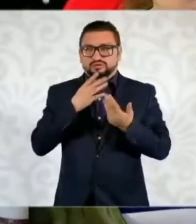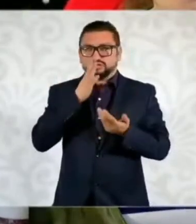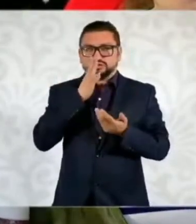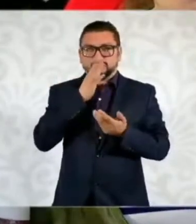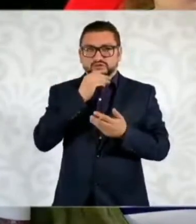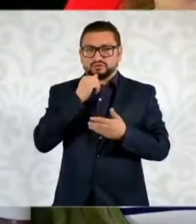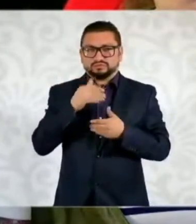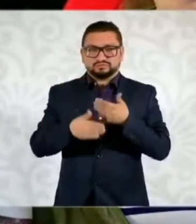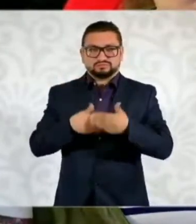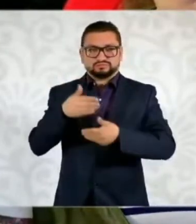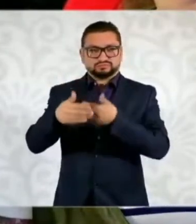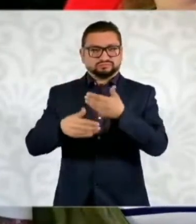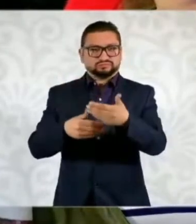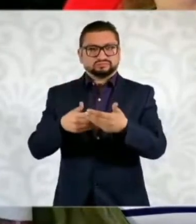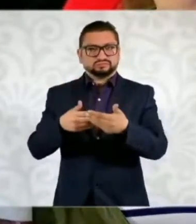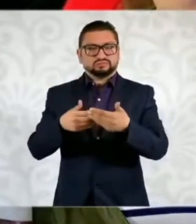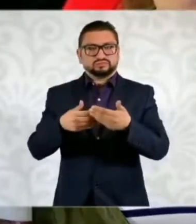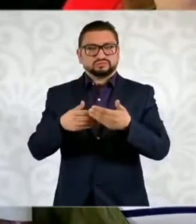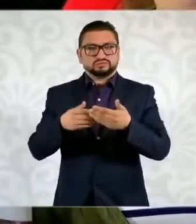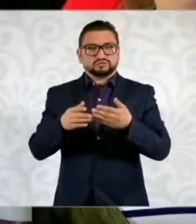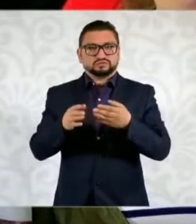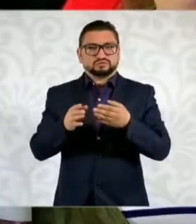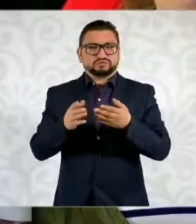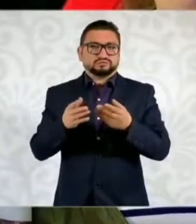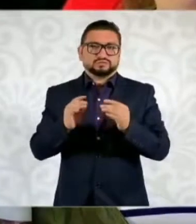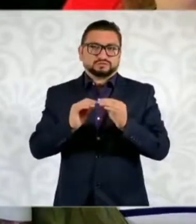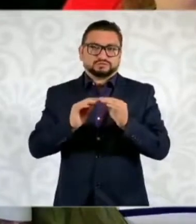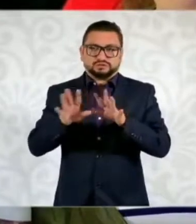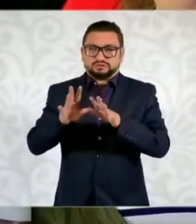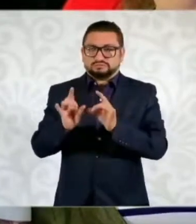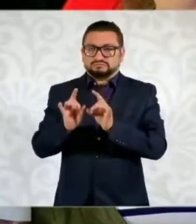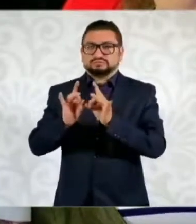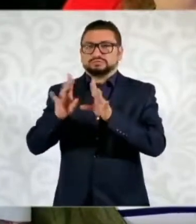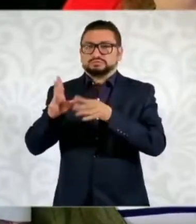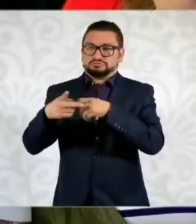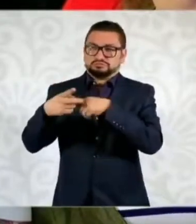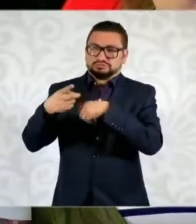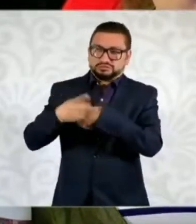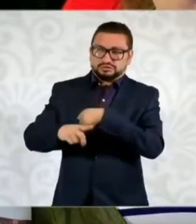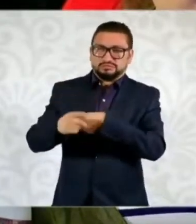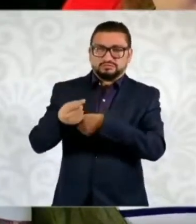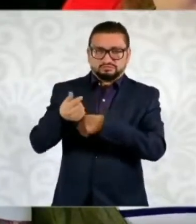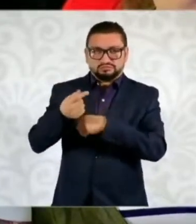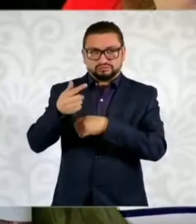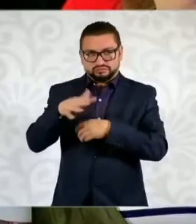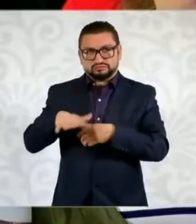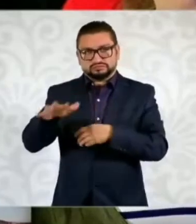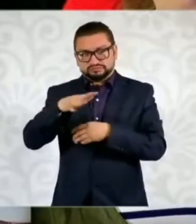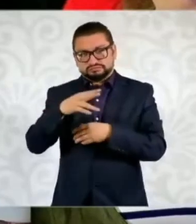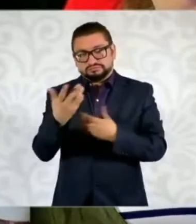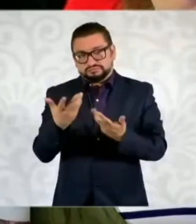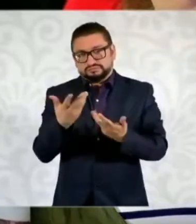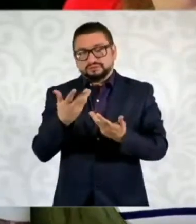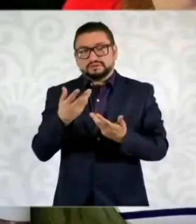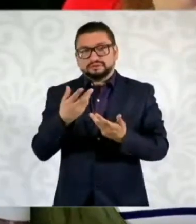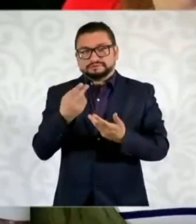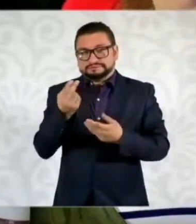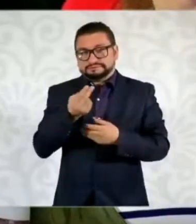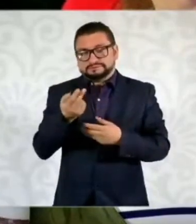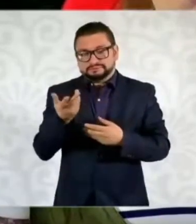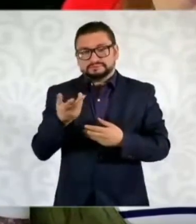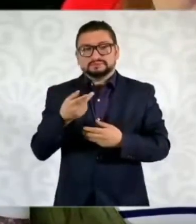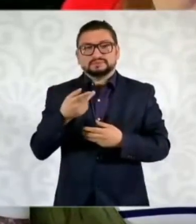progresar sin dañar un poco el medio ambiente. En ese